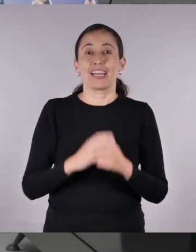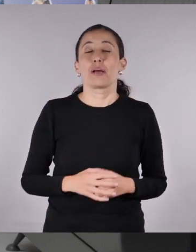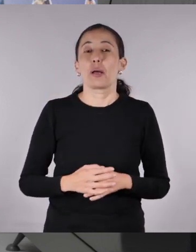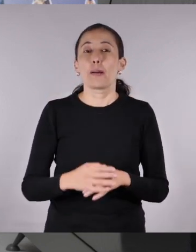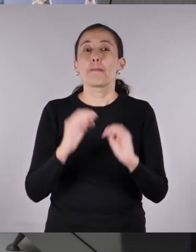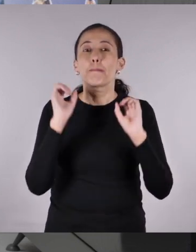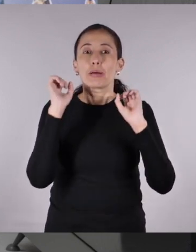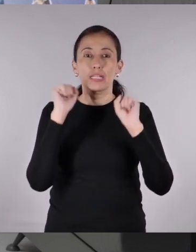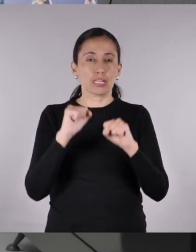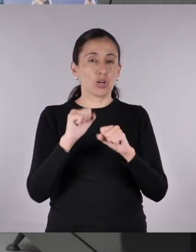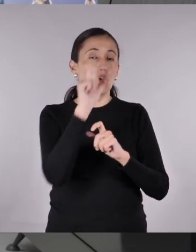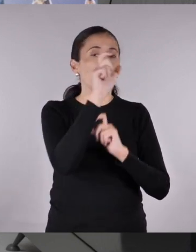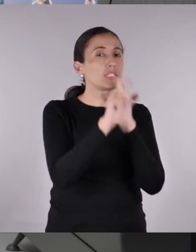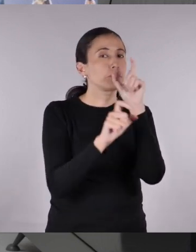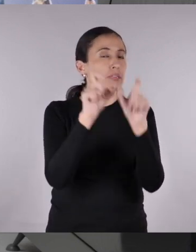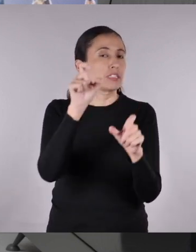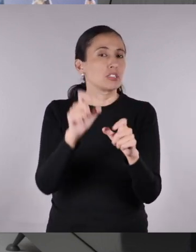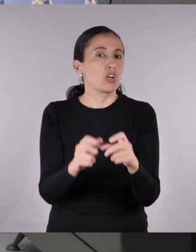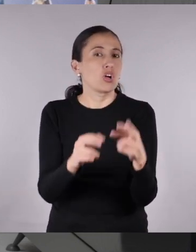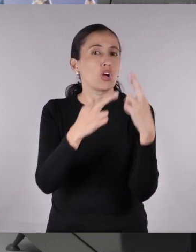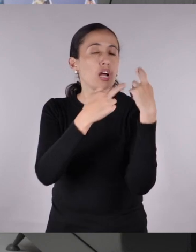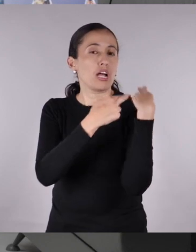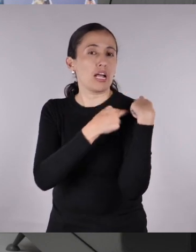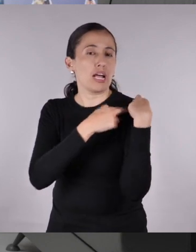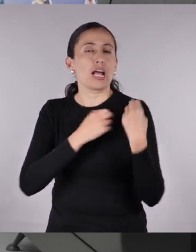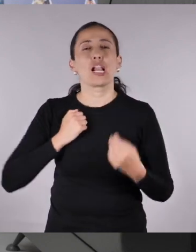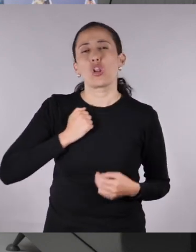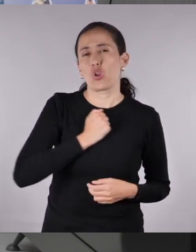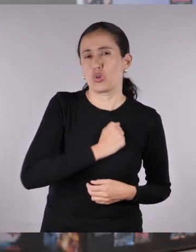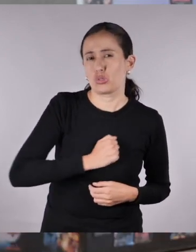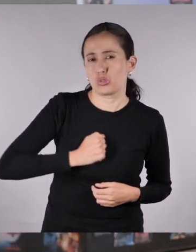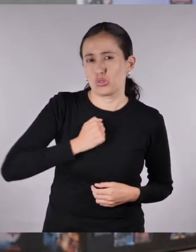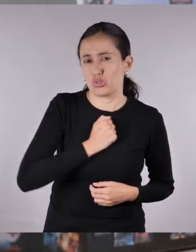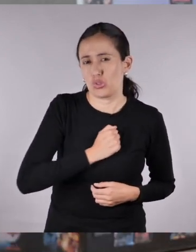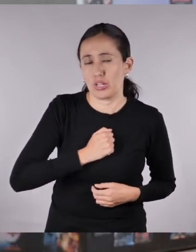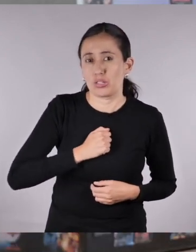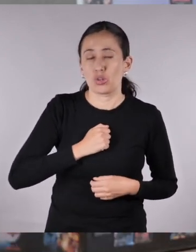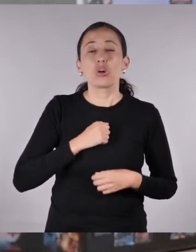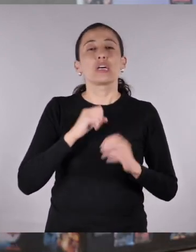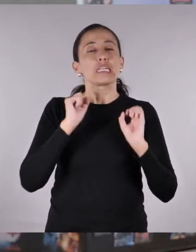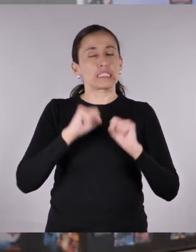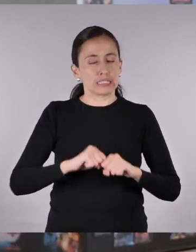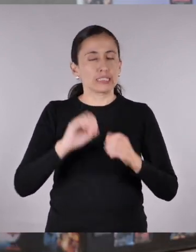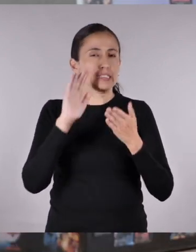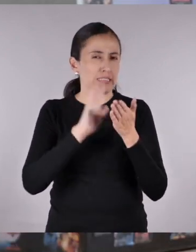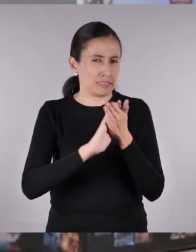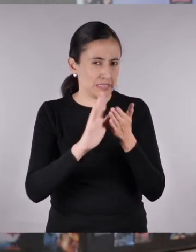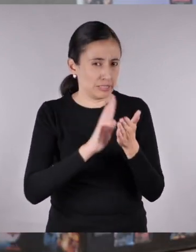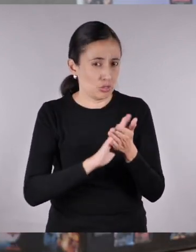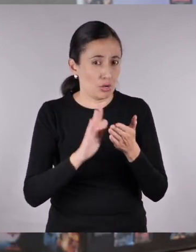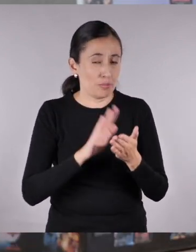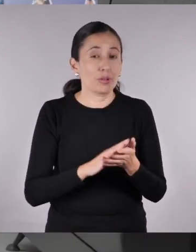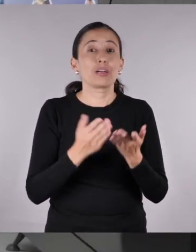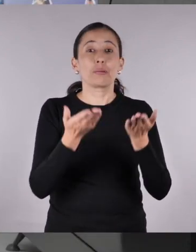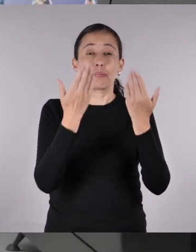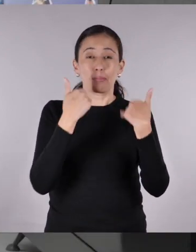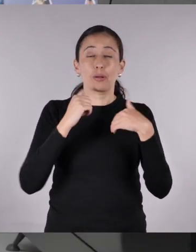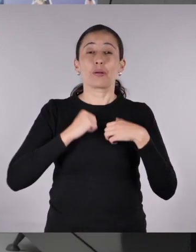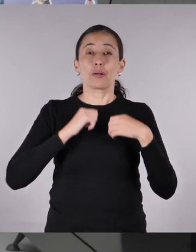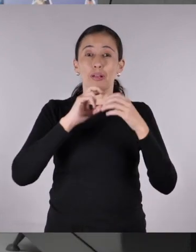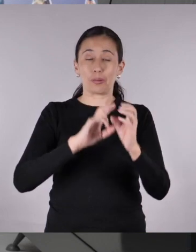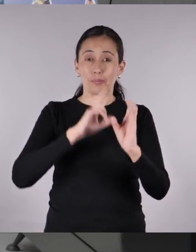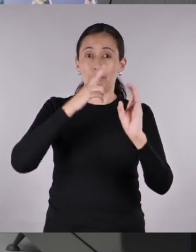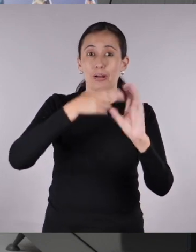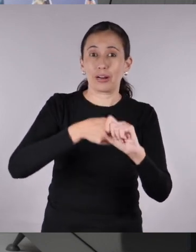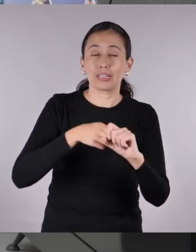¡Ni saben! Me dijeron las personas del concurso que lamentan el suceso y que no es aceptable que hayan rechazado mi corto. Así que me